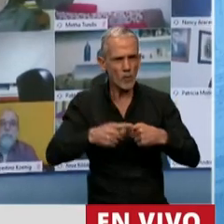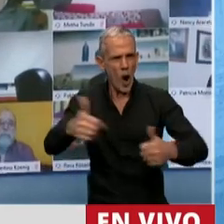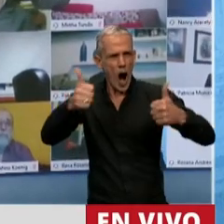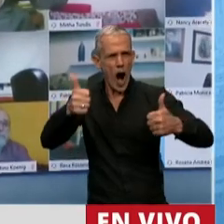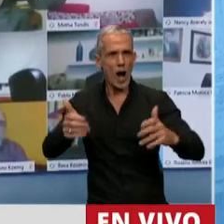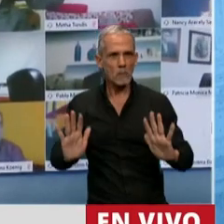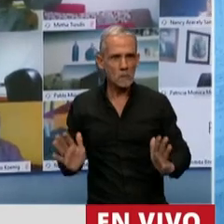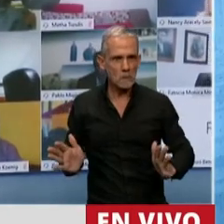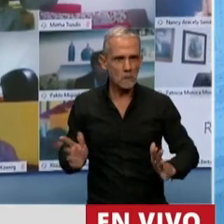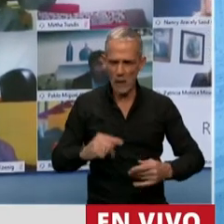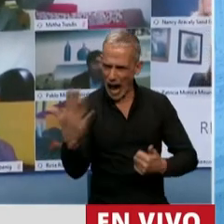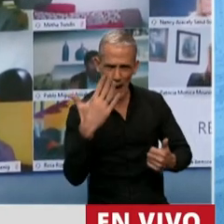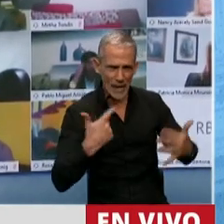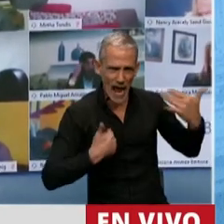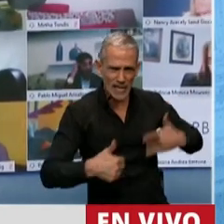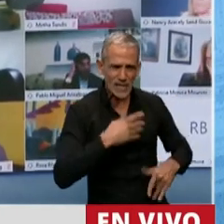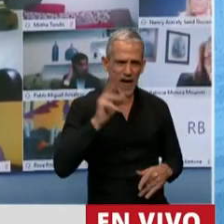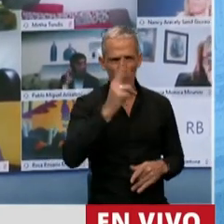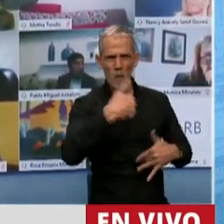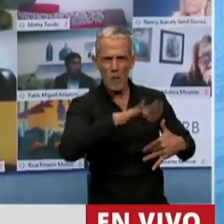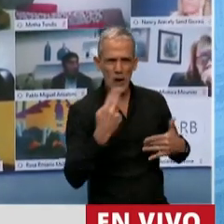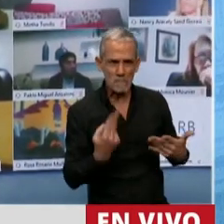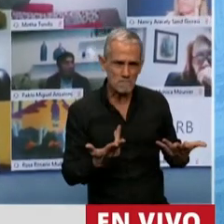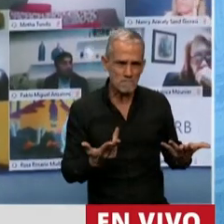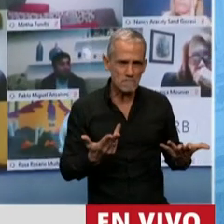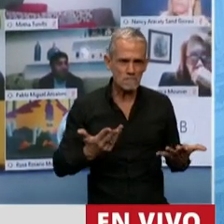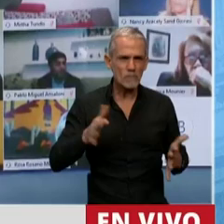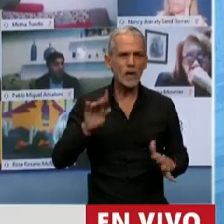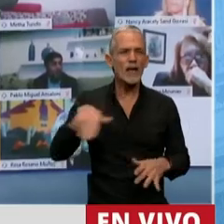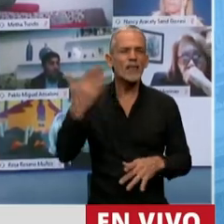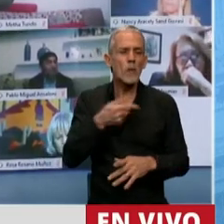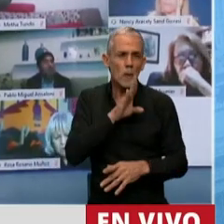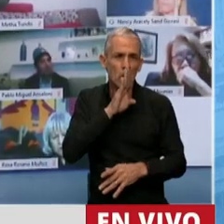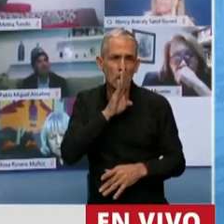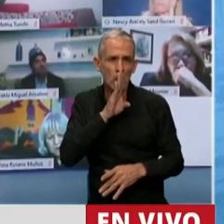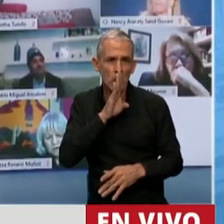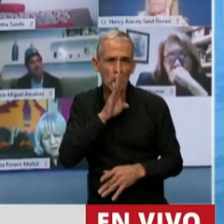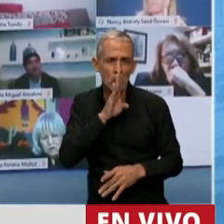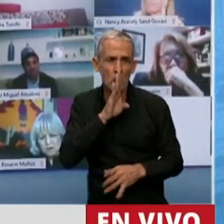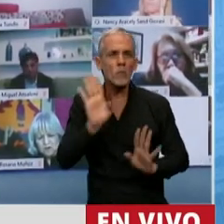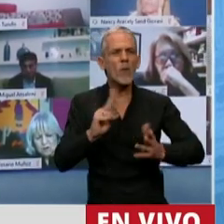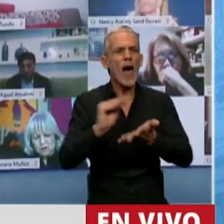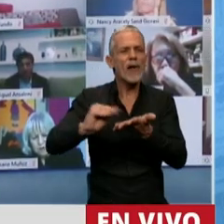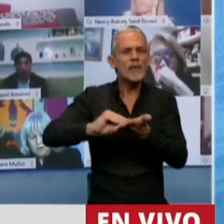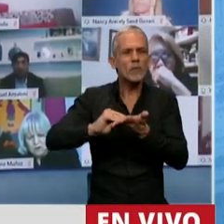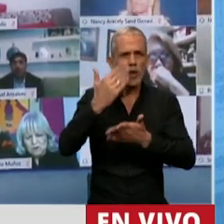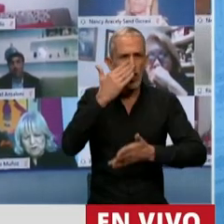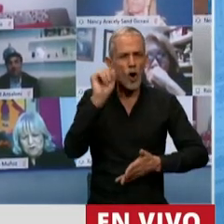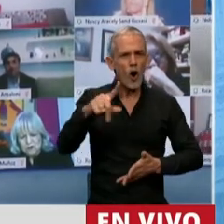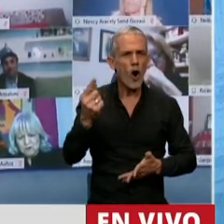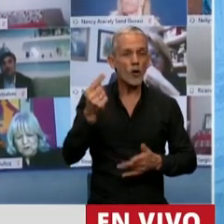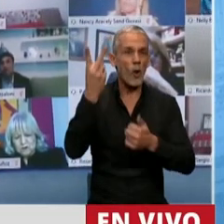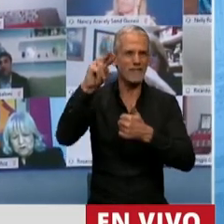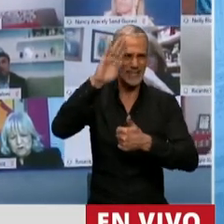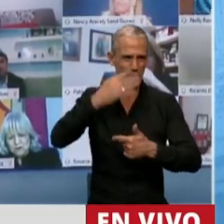que se nos amenazara. No levantaron la voz cuando los diputados de Córdoba, la